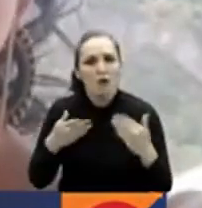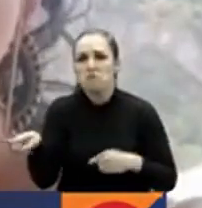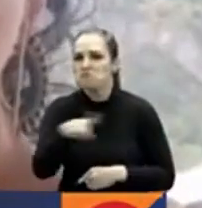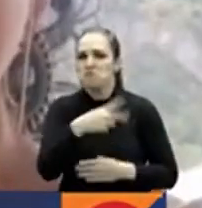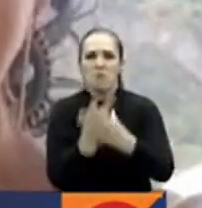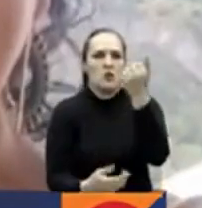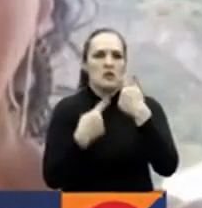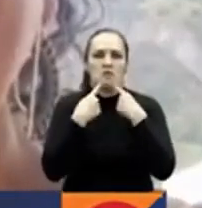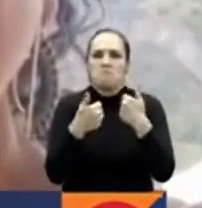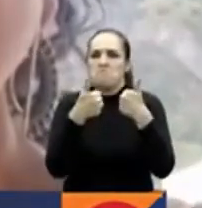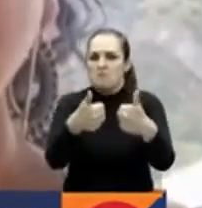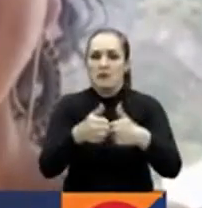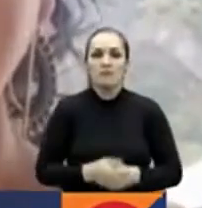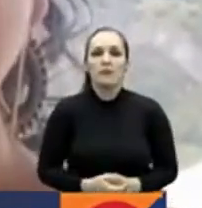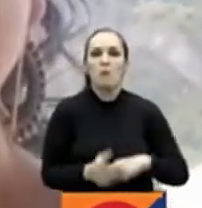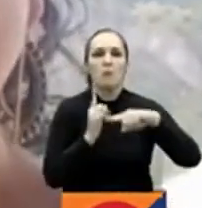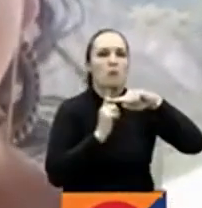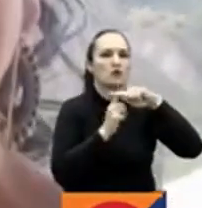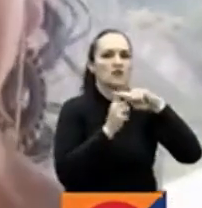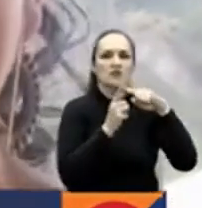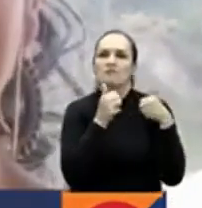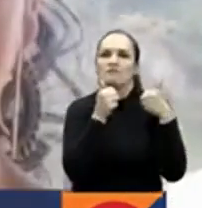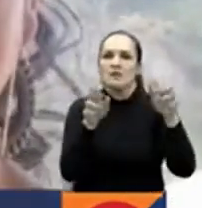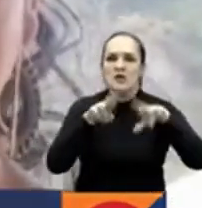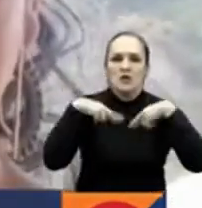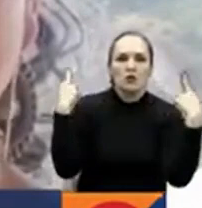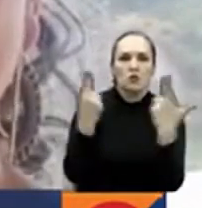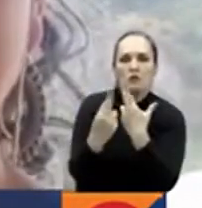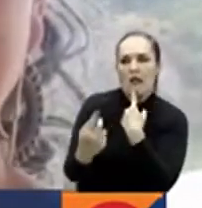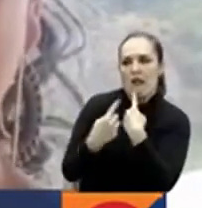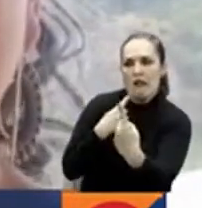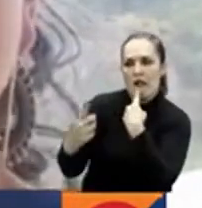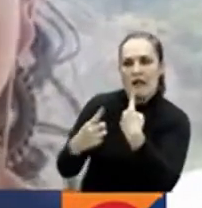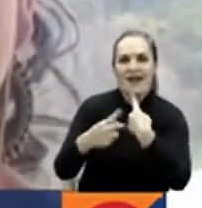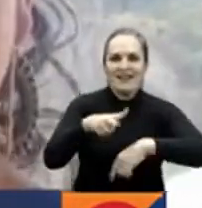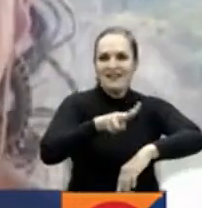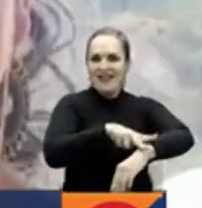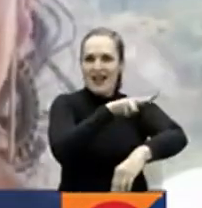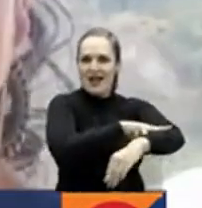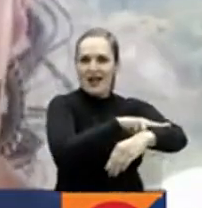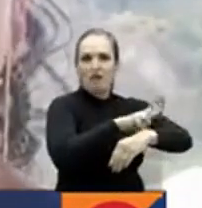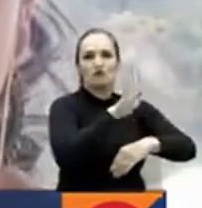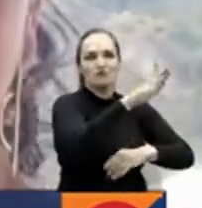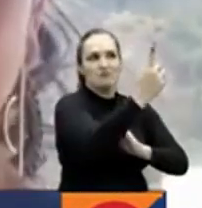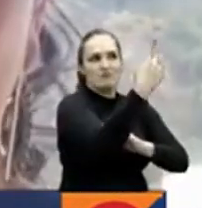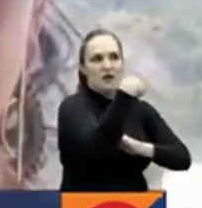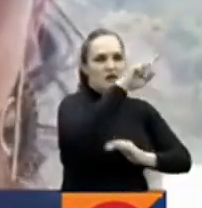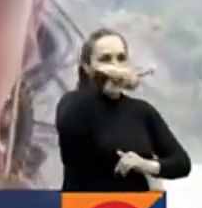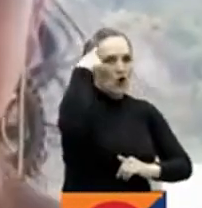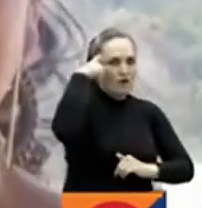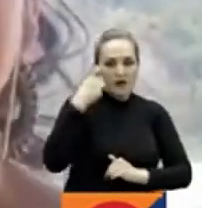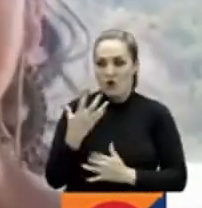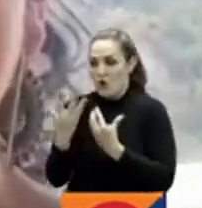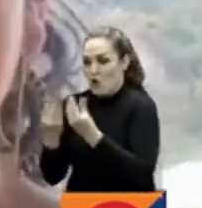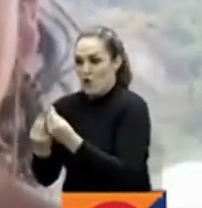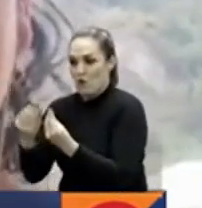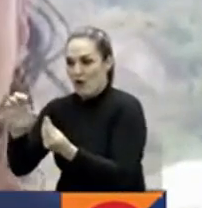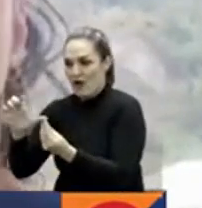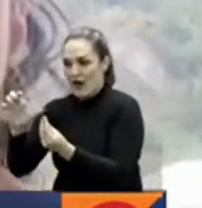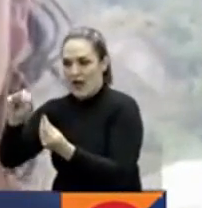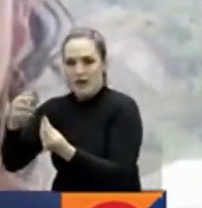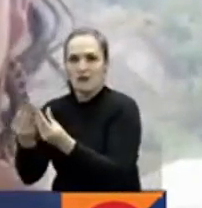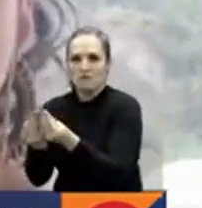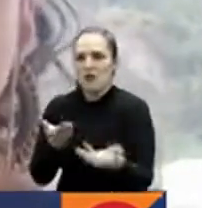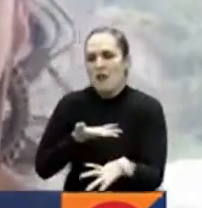un muy positivo balance terminamos esta reunión entre las delegaciones del gobierno nacional, del Ejército de Liberación Nacional, y